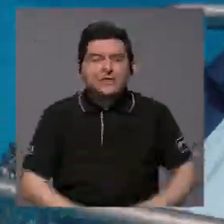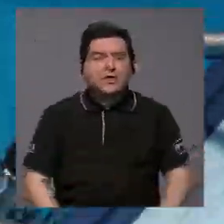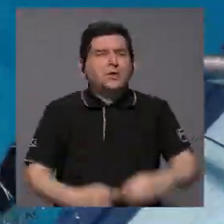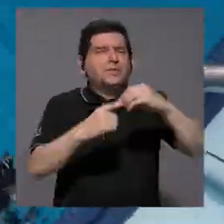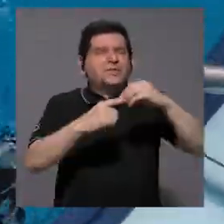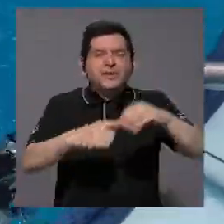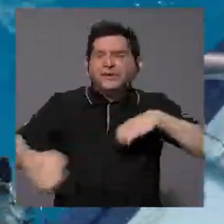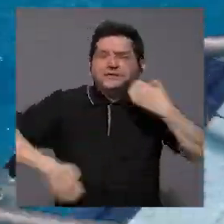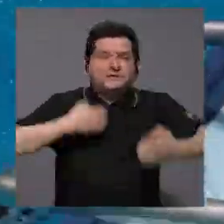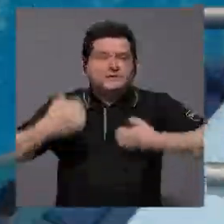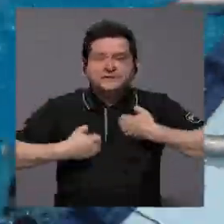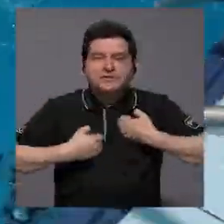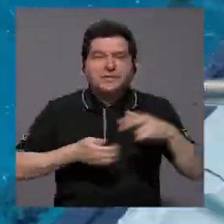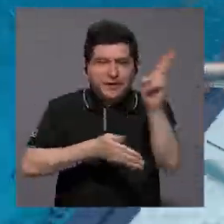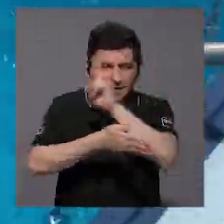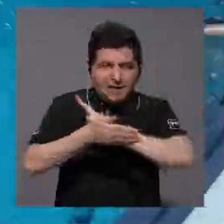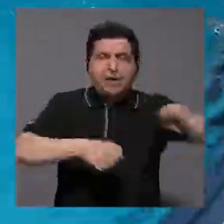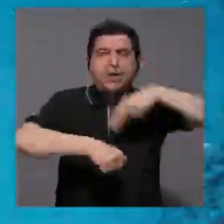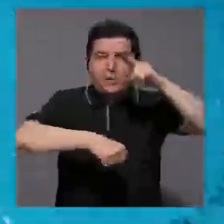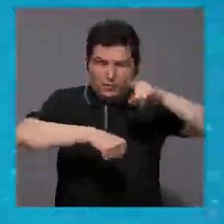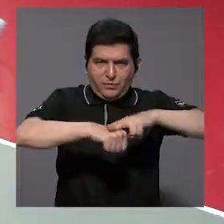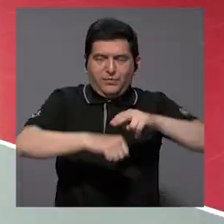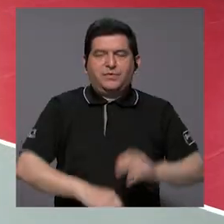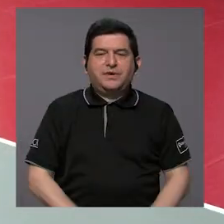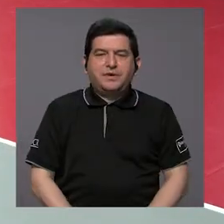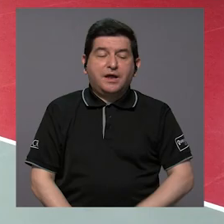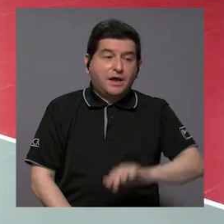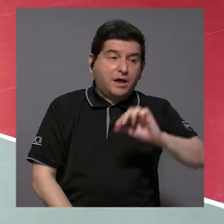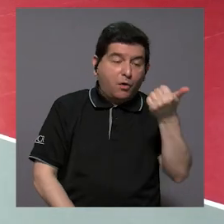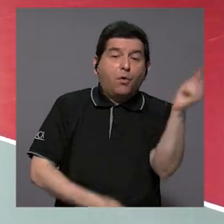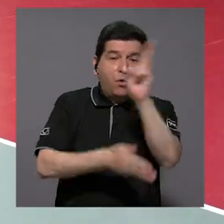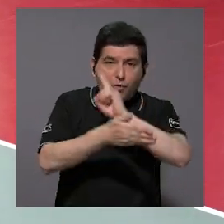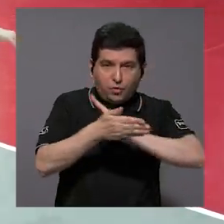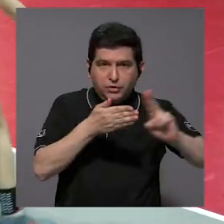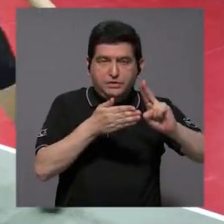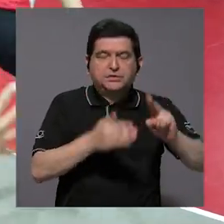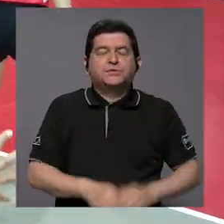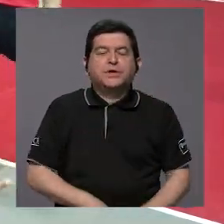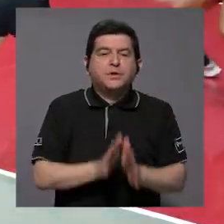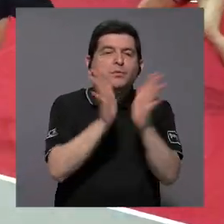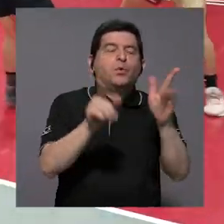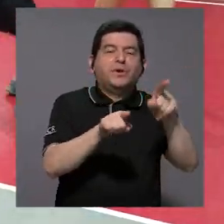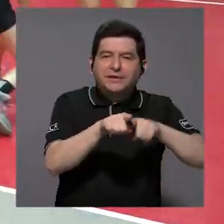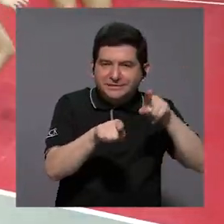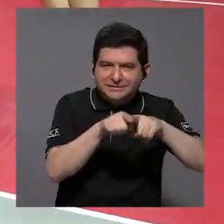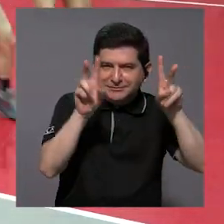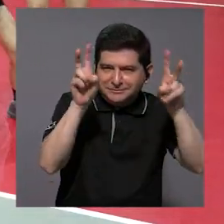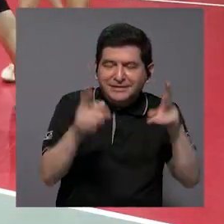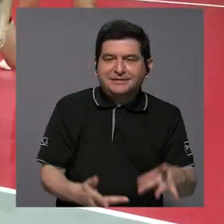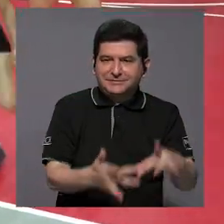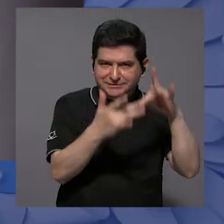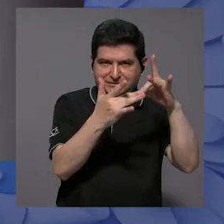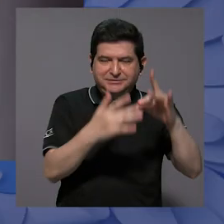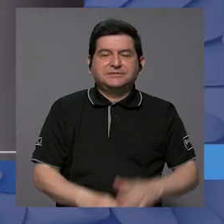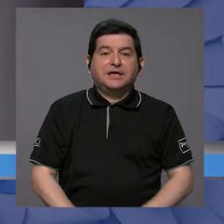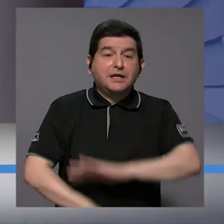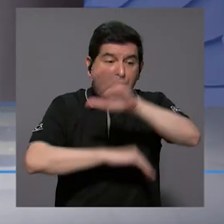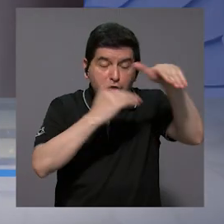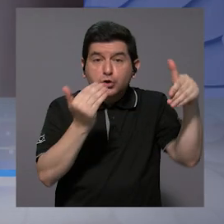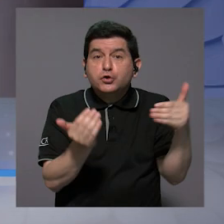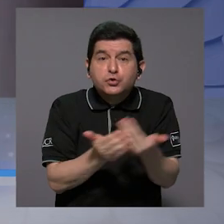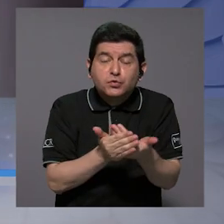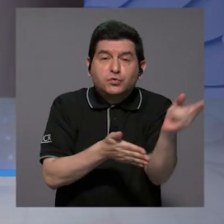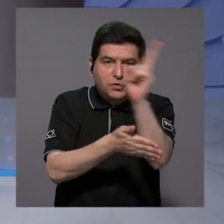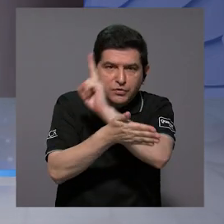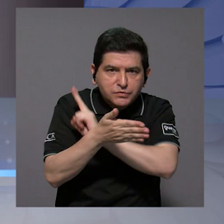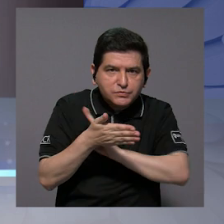de máxima emoción para nuestra Universidad Nacional, las otras universidades públicas hermanas en particular y para